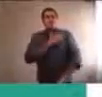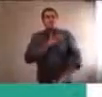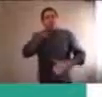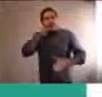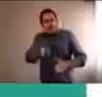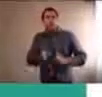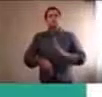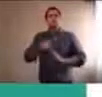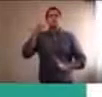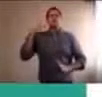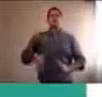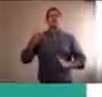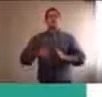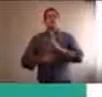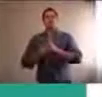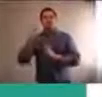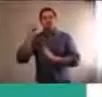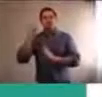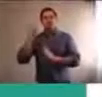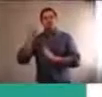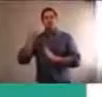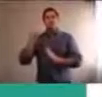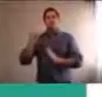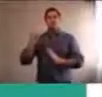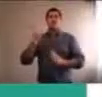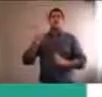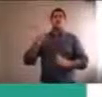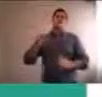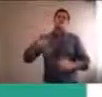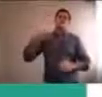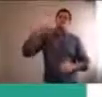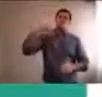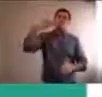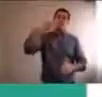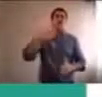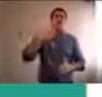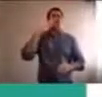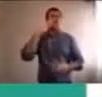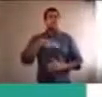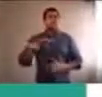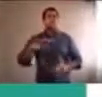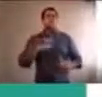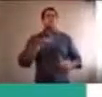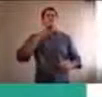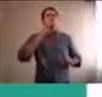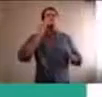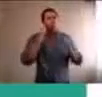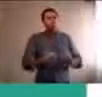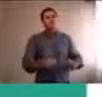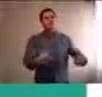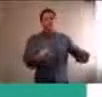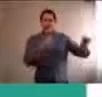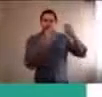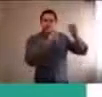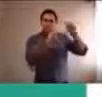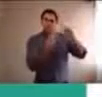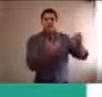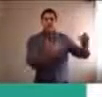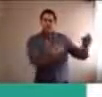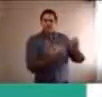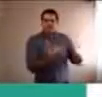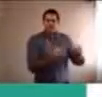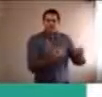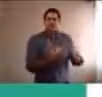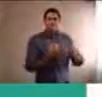y más foco. Los chicos van a terminar aprendiendo cada uno a su ritmo, cada uno con sus dificultades, pero si